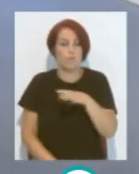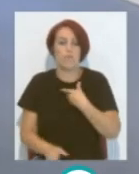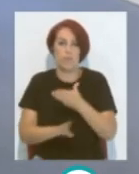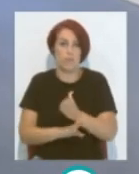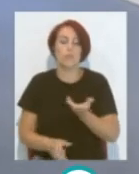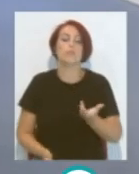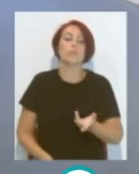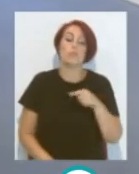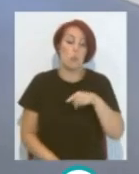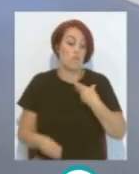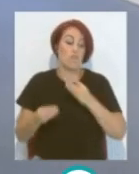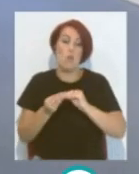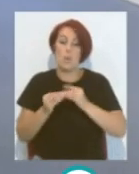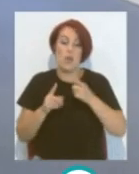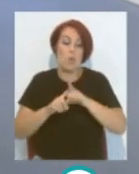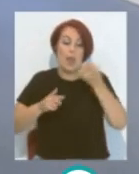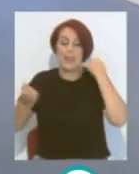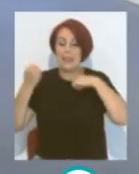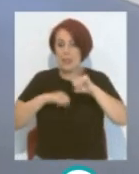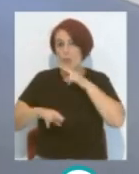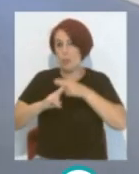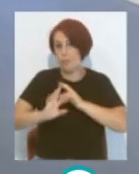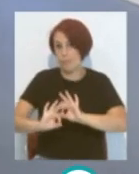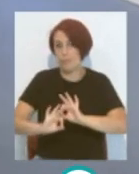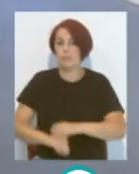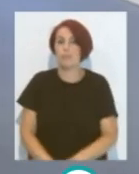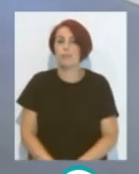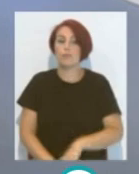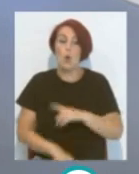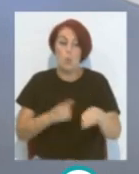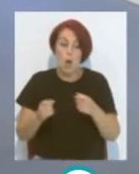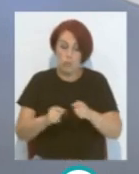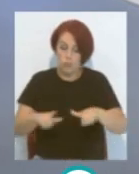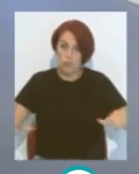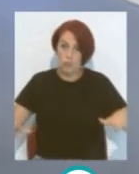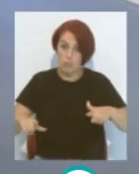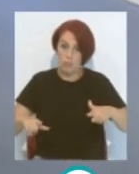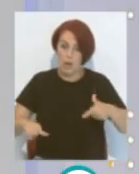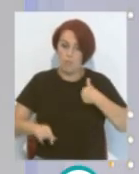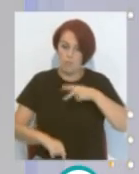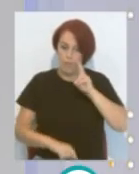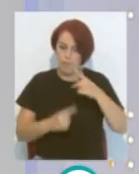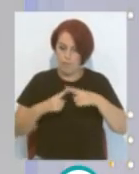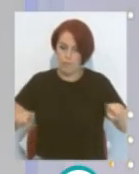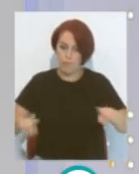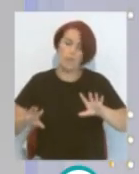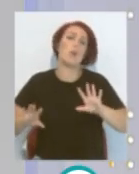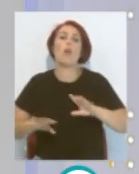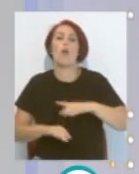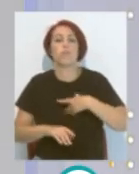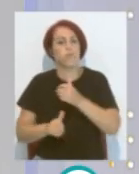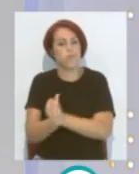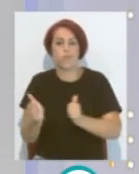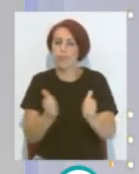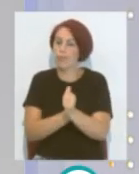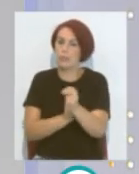espectáculo llamado así Aunque luego en el terreno de juego se vea otra cosa Pero priman los resultados por